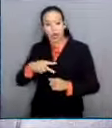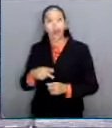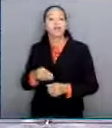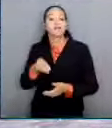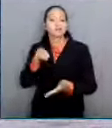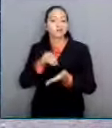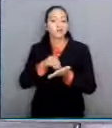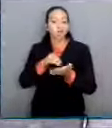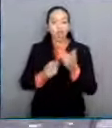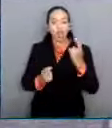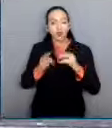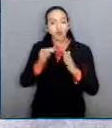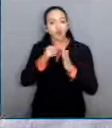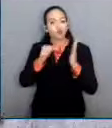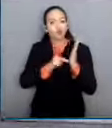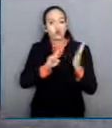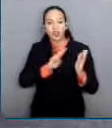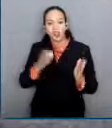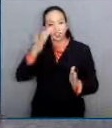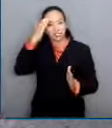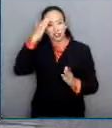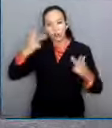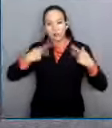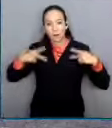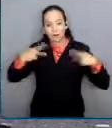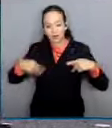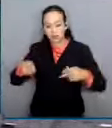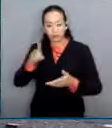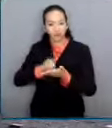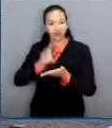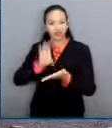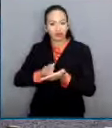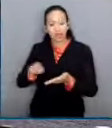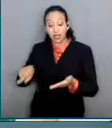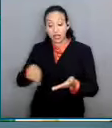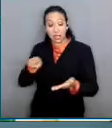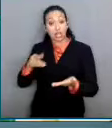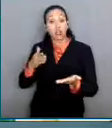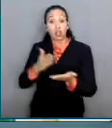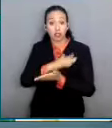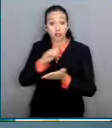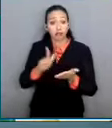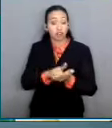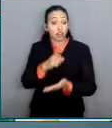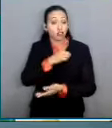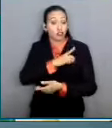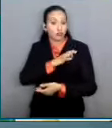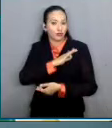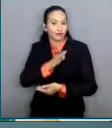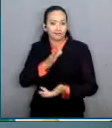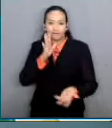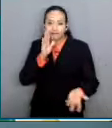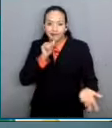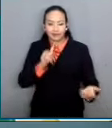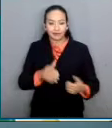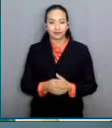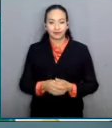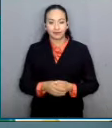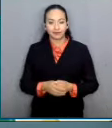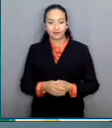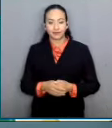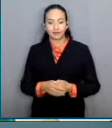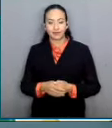no reconocen la capacidad jurídica de personas con discapacidad. A mí se me hacen aún peor estas normas porque ni siquiera